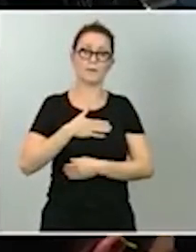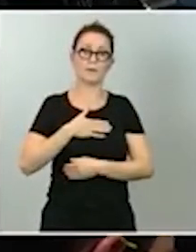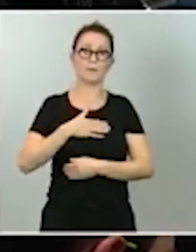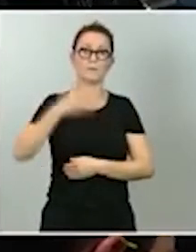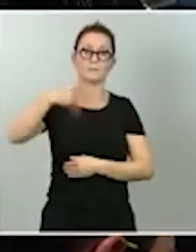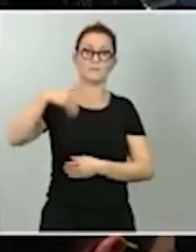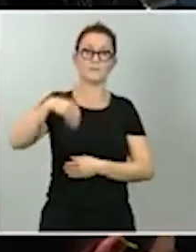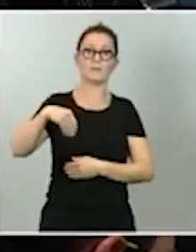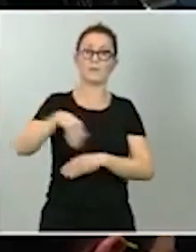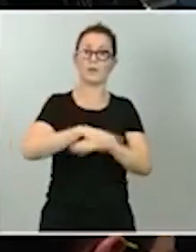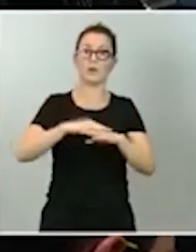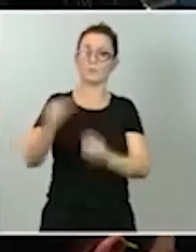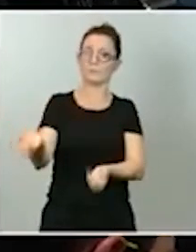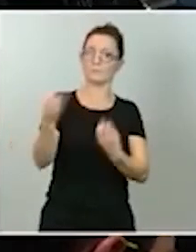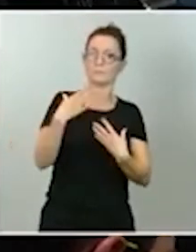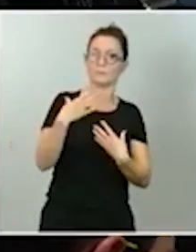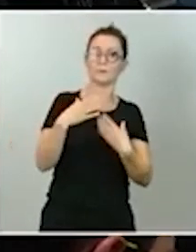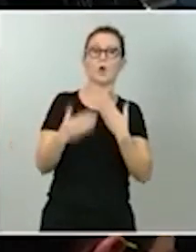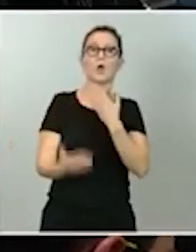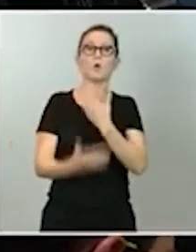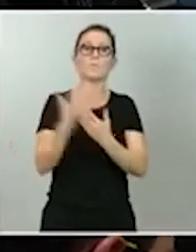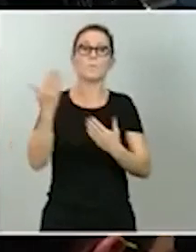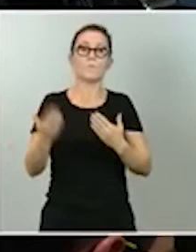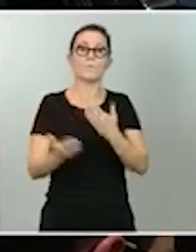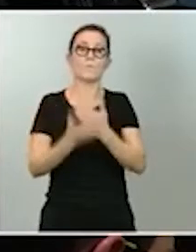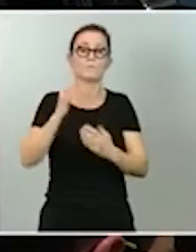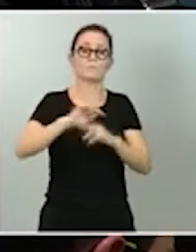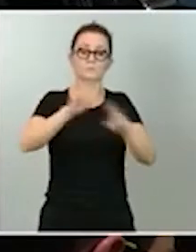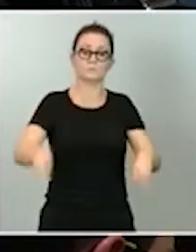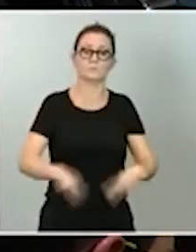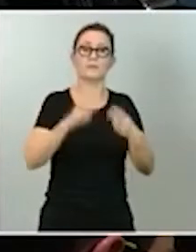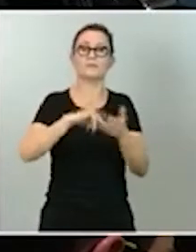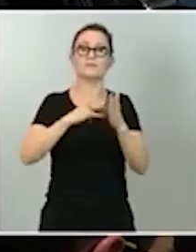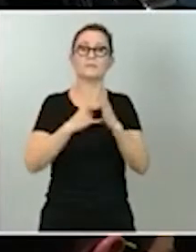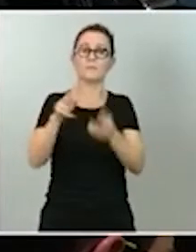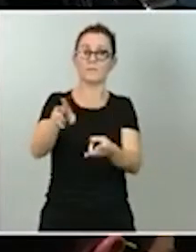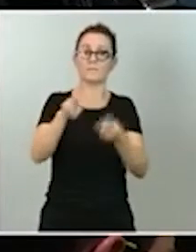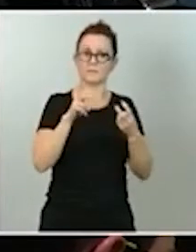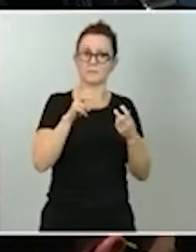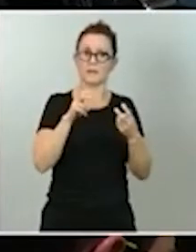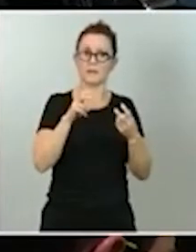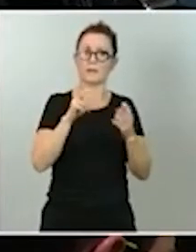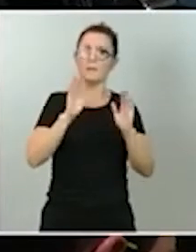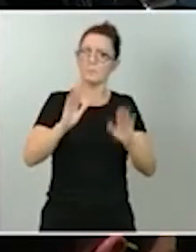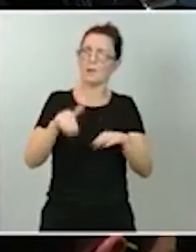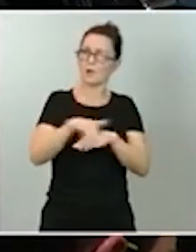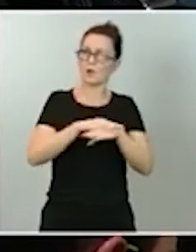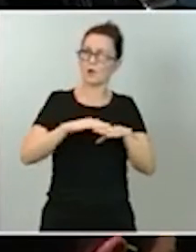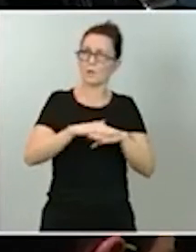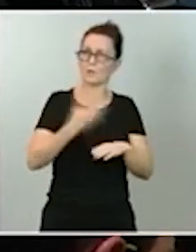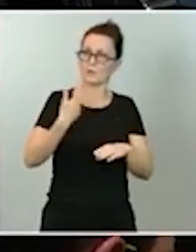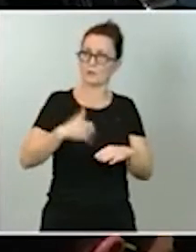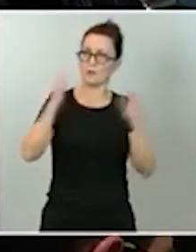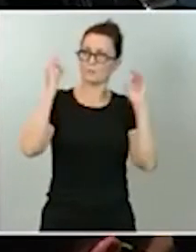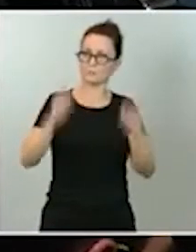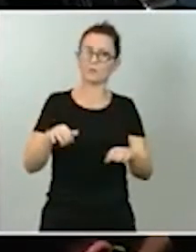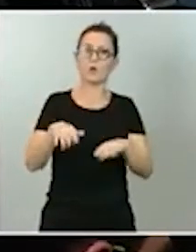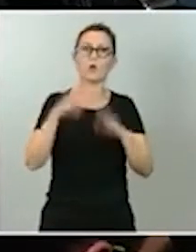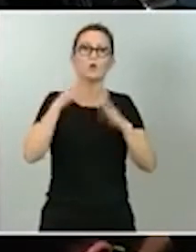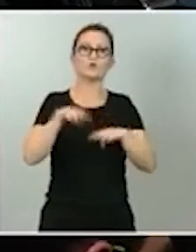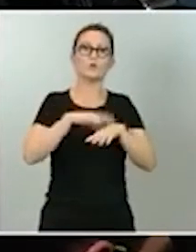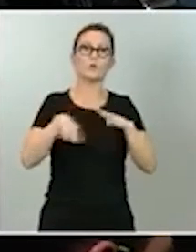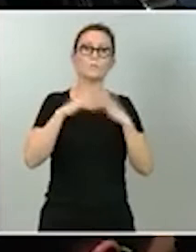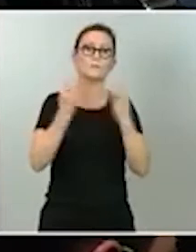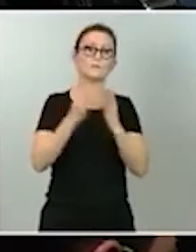es el de la modernización del sistema fiscal. ¿Está en disposición el Gobierno de traer ya al Consejo de Ministros la Ley de Medidas de